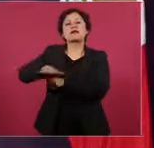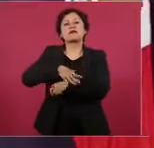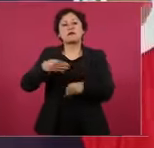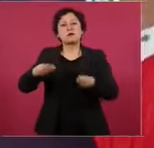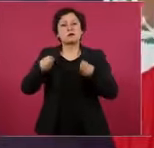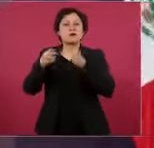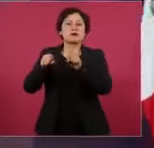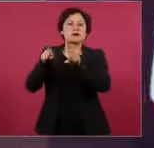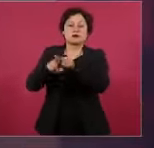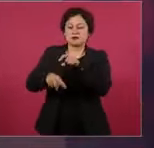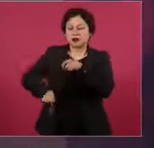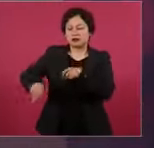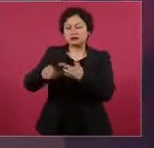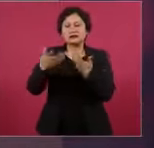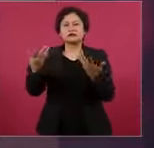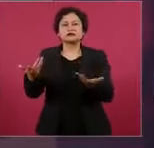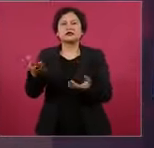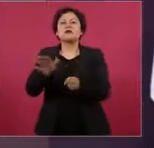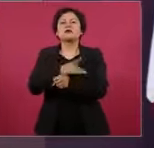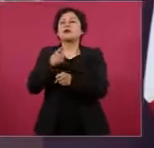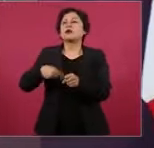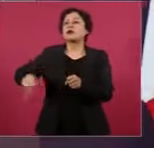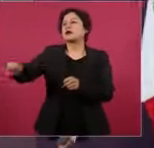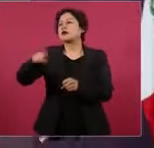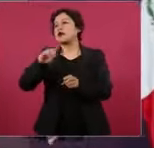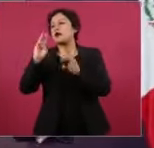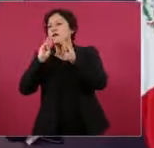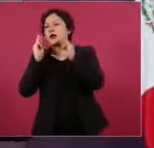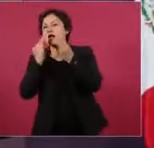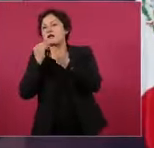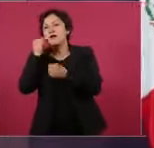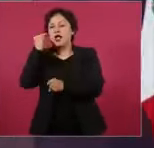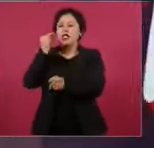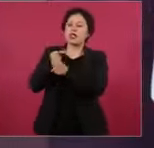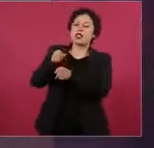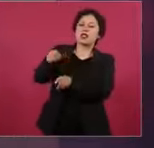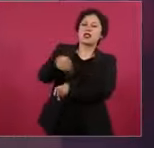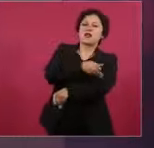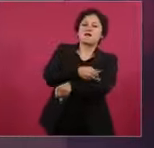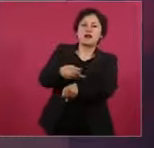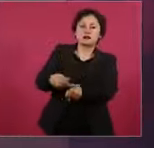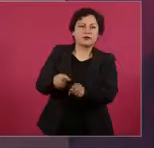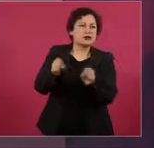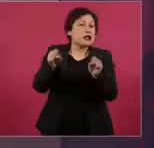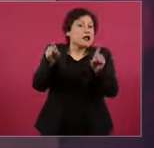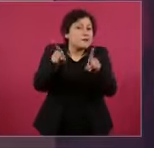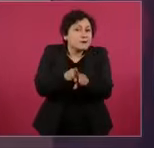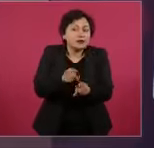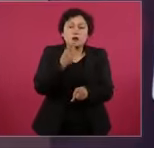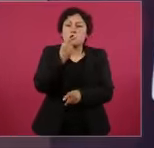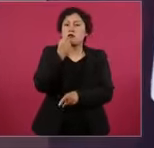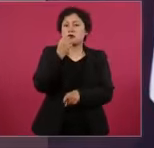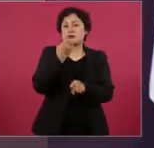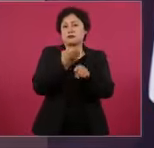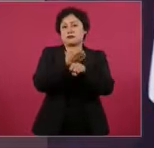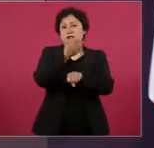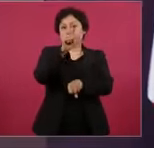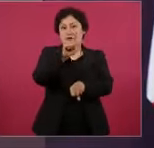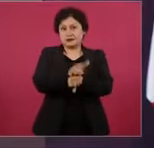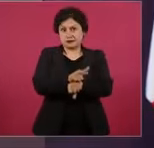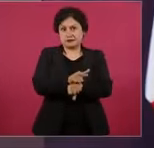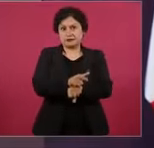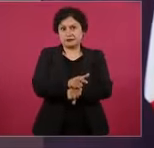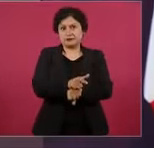conocen a sus familiares, ahí están, policía estatal también. en